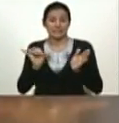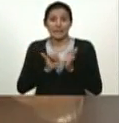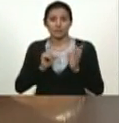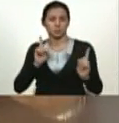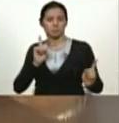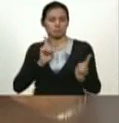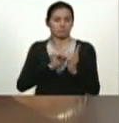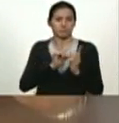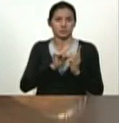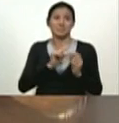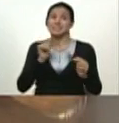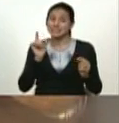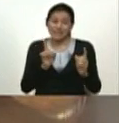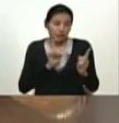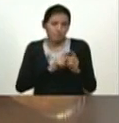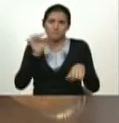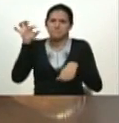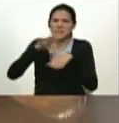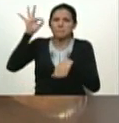mucho te da el pie